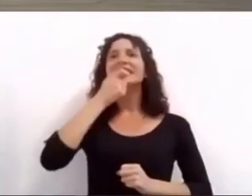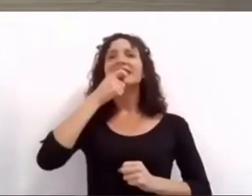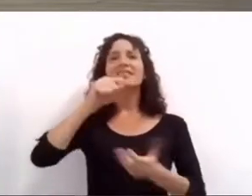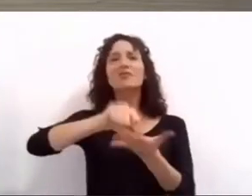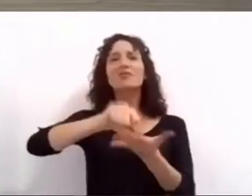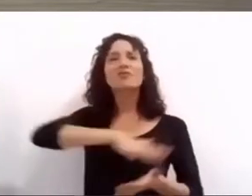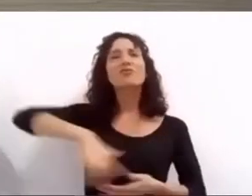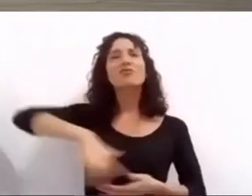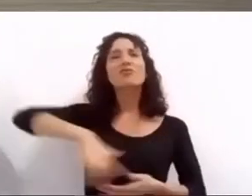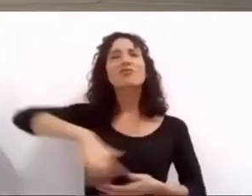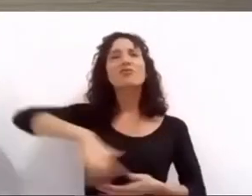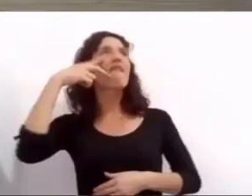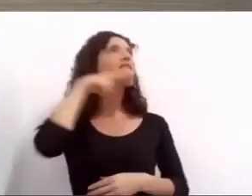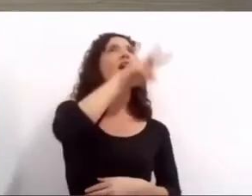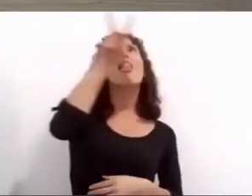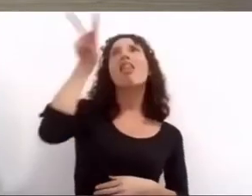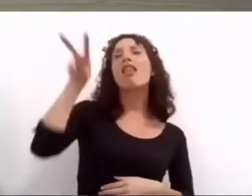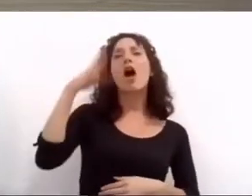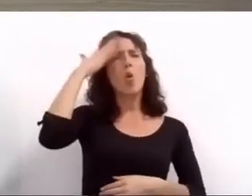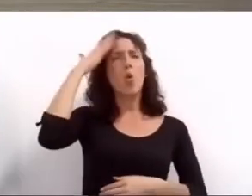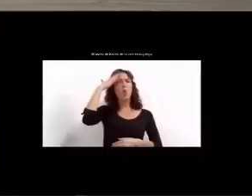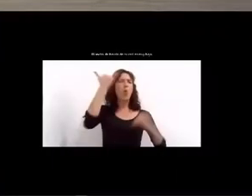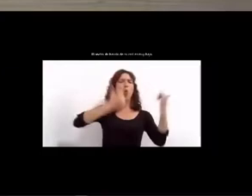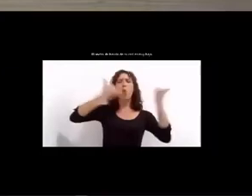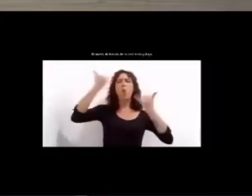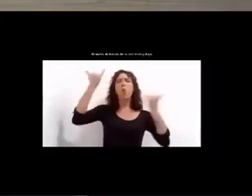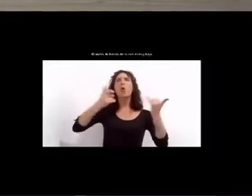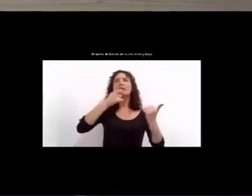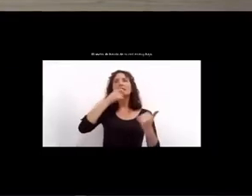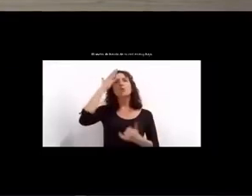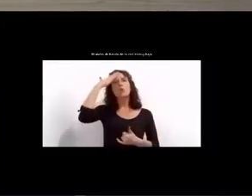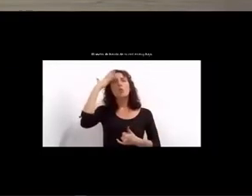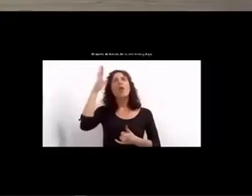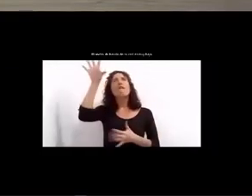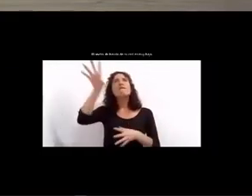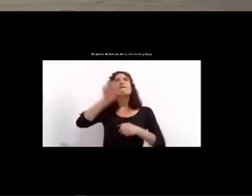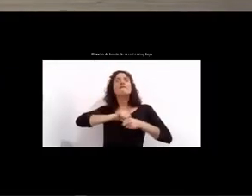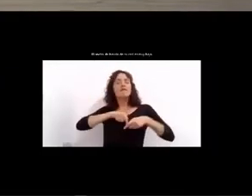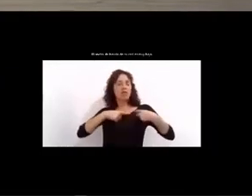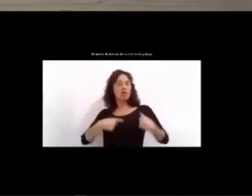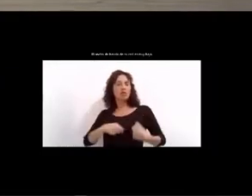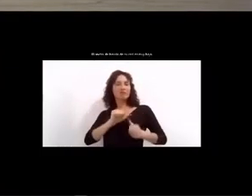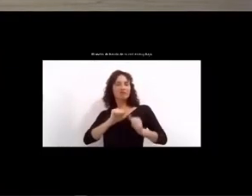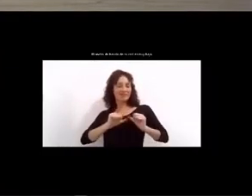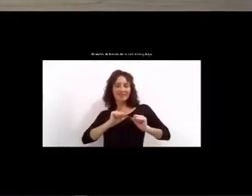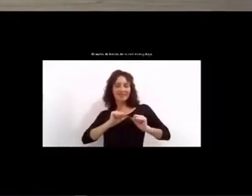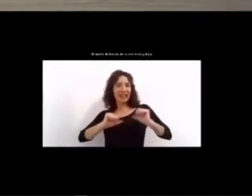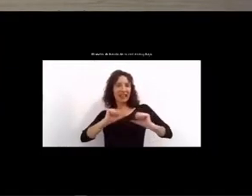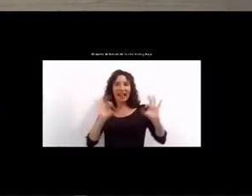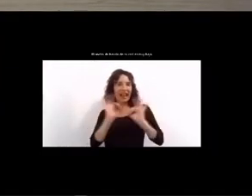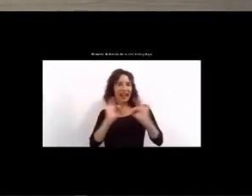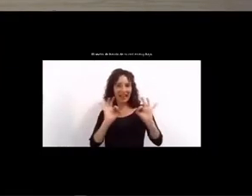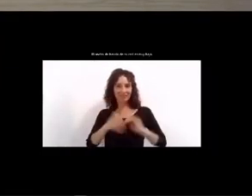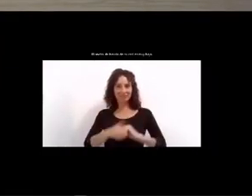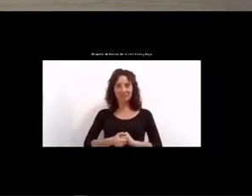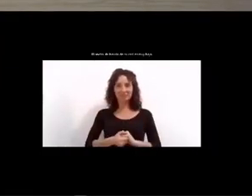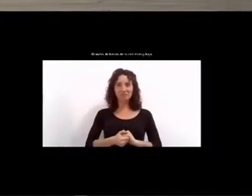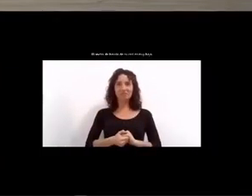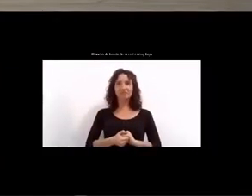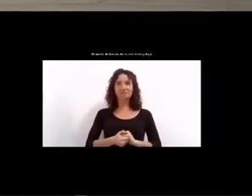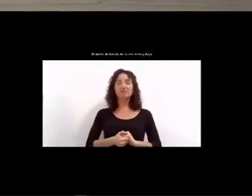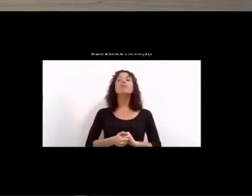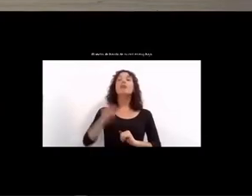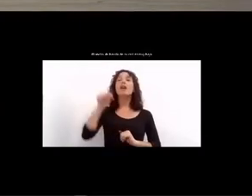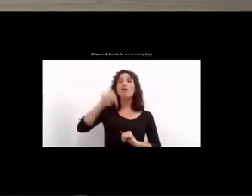démosle alegría a nuestros corazones dolidos el 2021 nos encuentra expectantes pero necesariamente